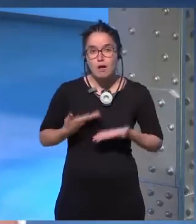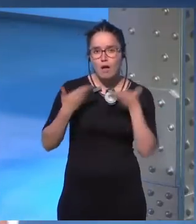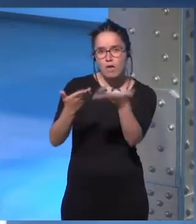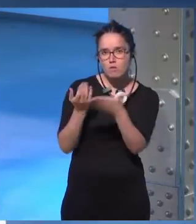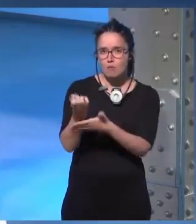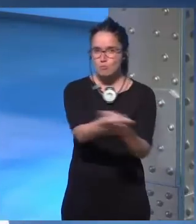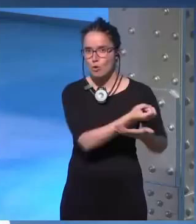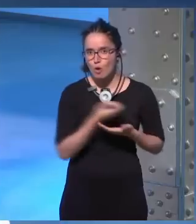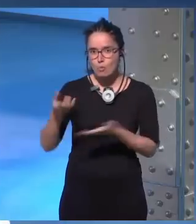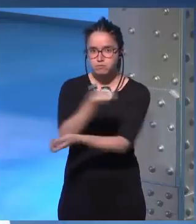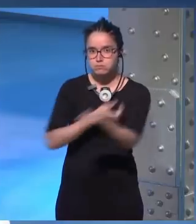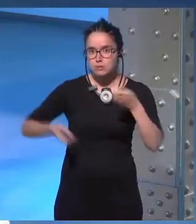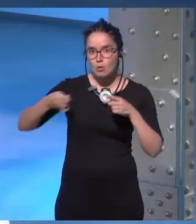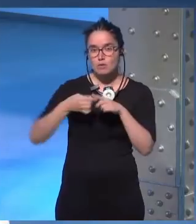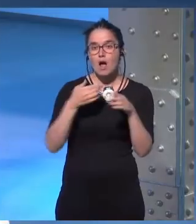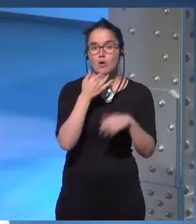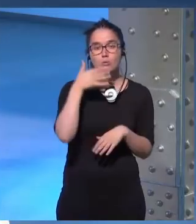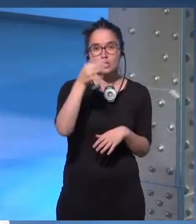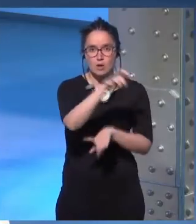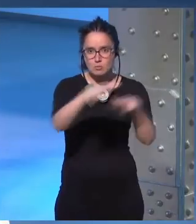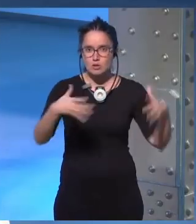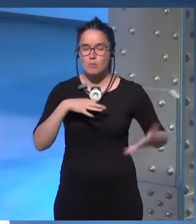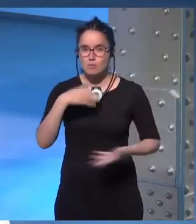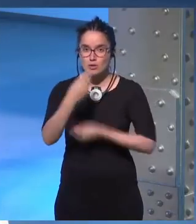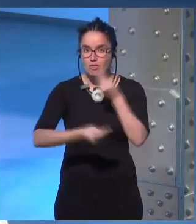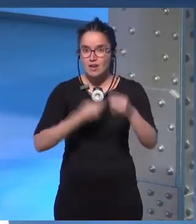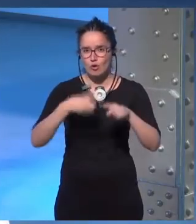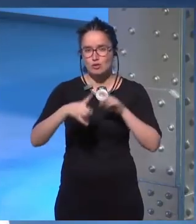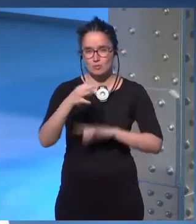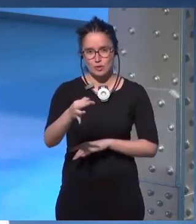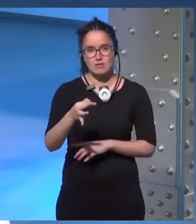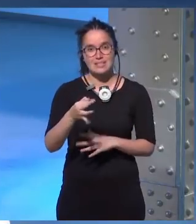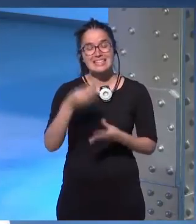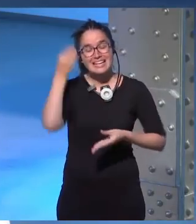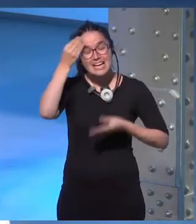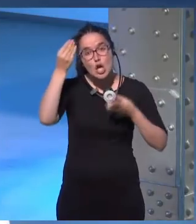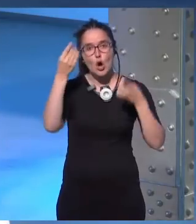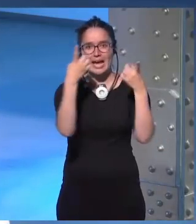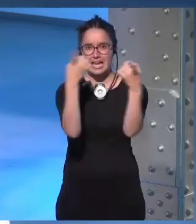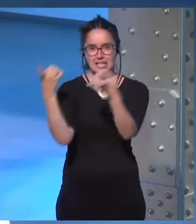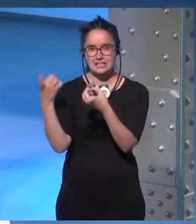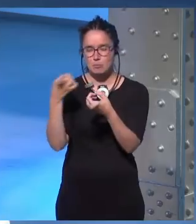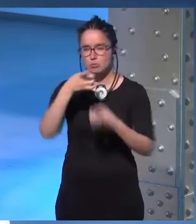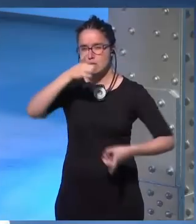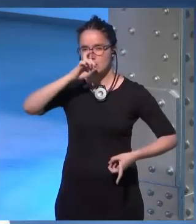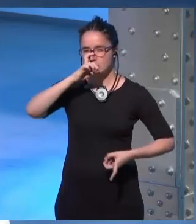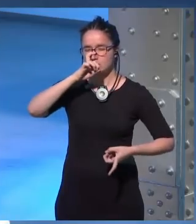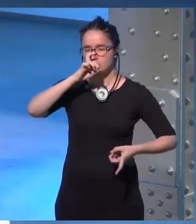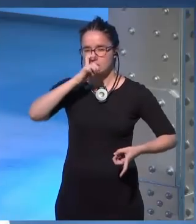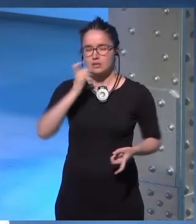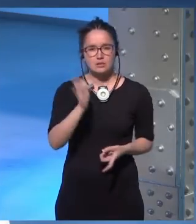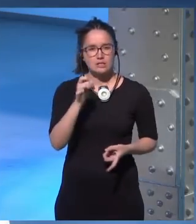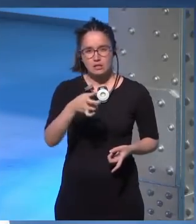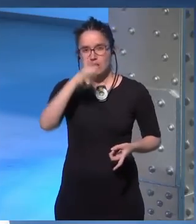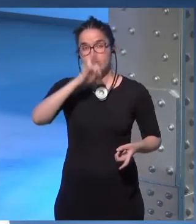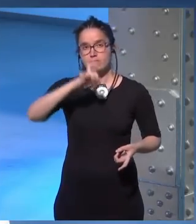para hacer algo bueno los seres humanos podemos hacer cosas buenas y creo que necesitamos recordarnoslo con mucha